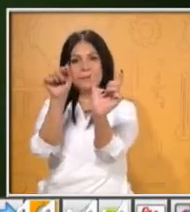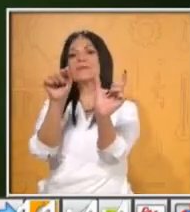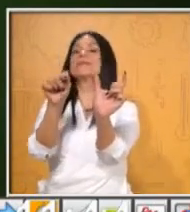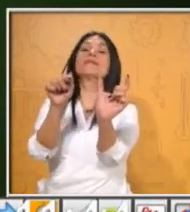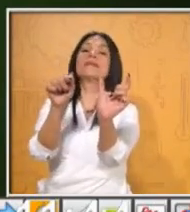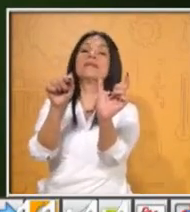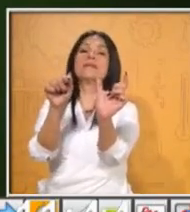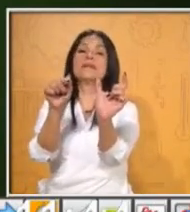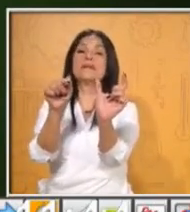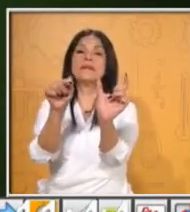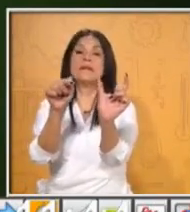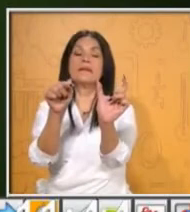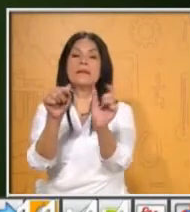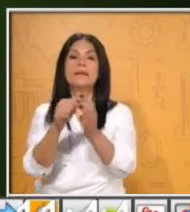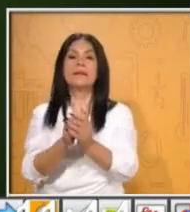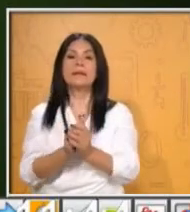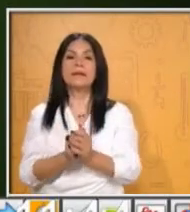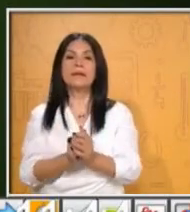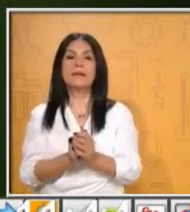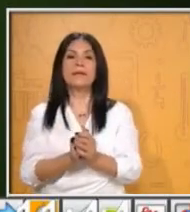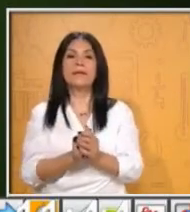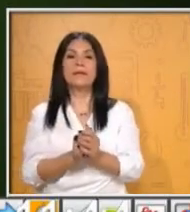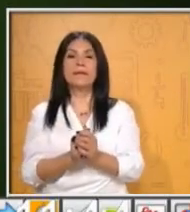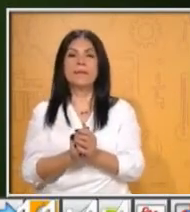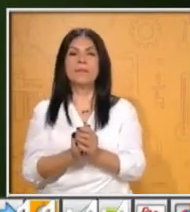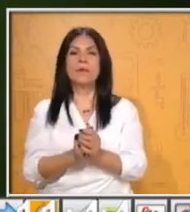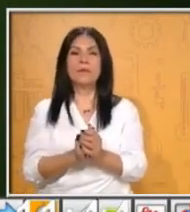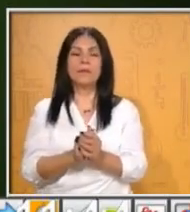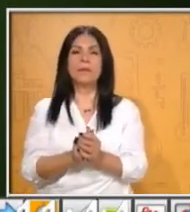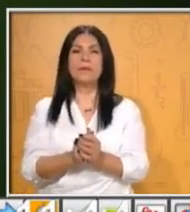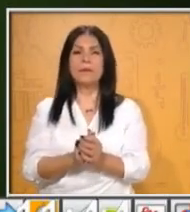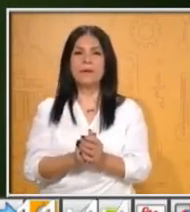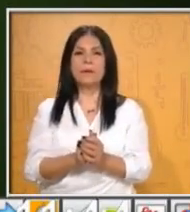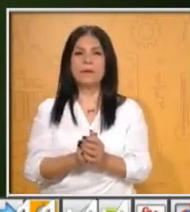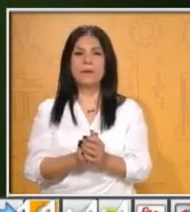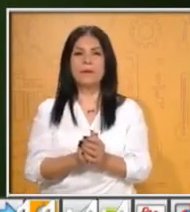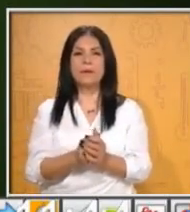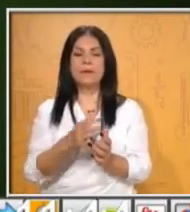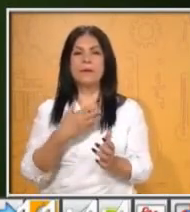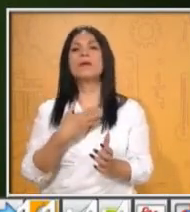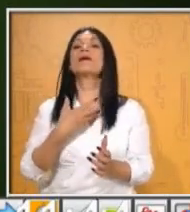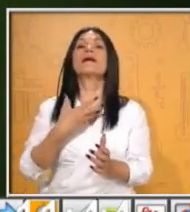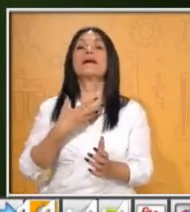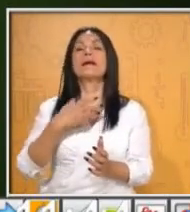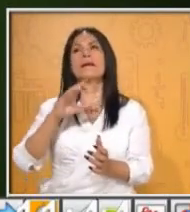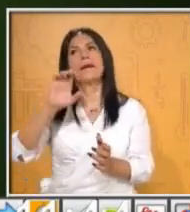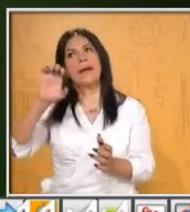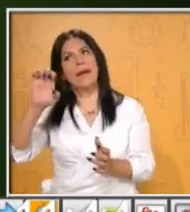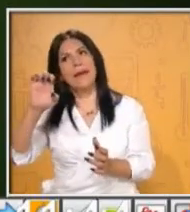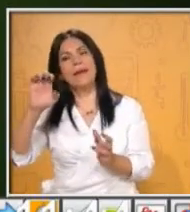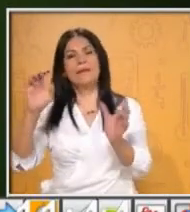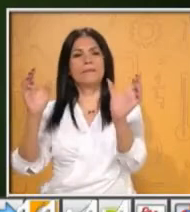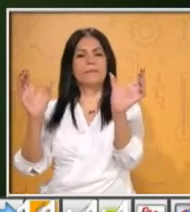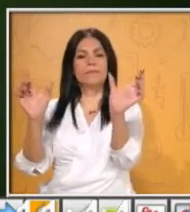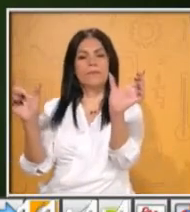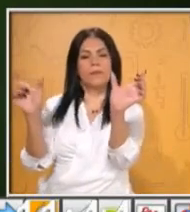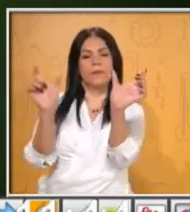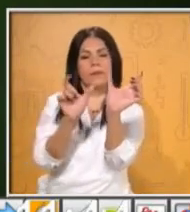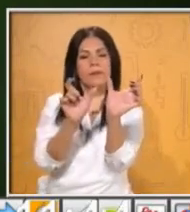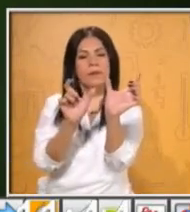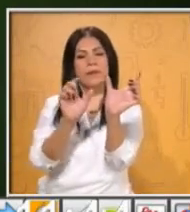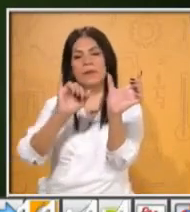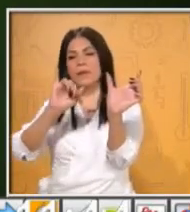En deporte, el morfema sería la letra. E. En deportivo, el morfema sería. Ivo. En